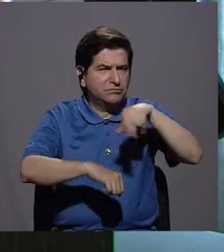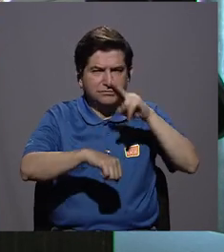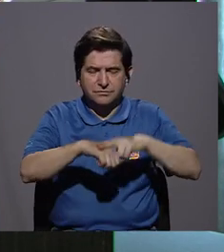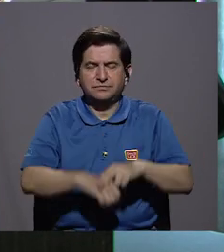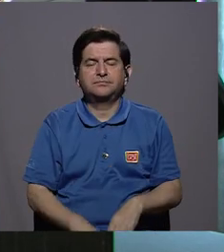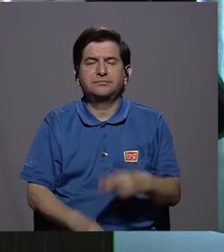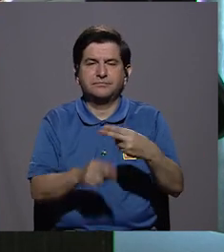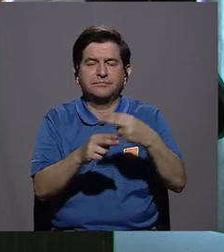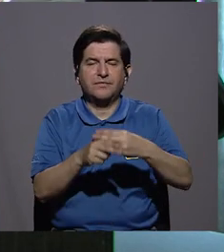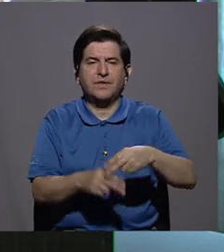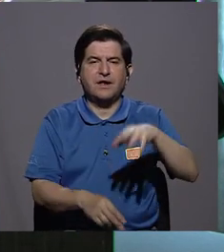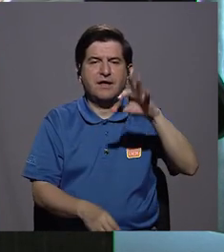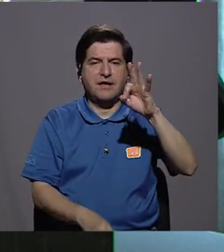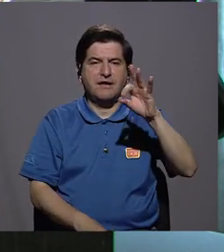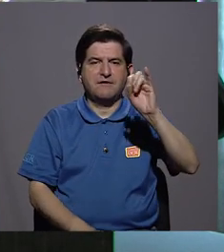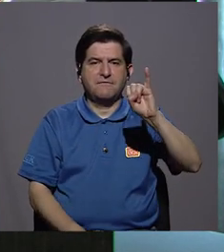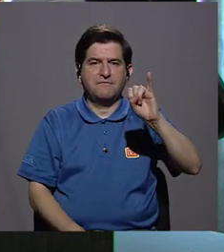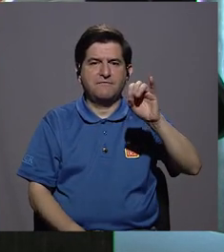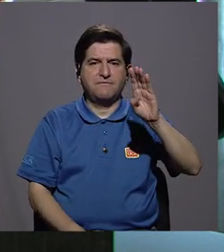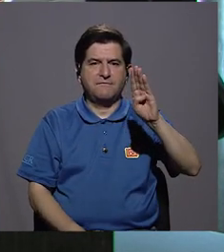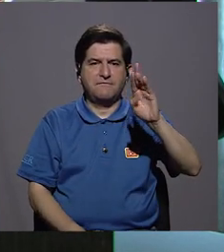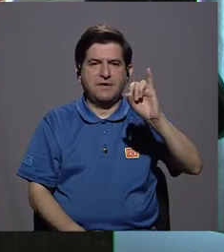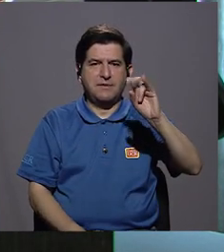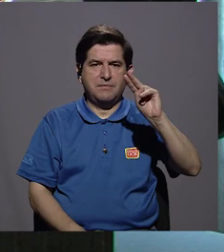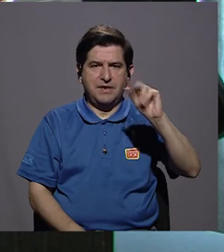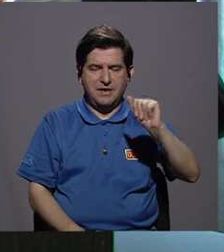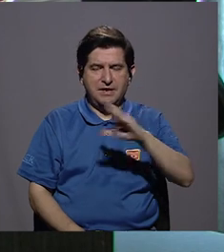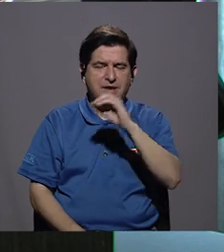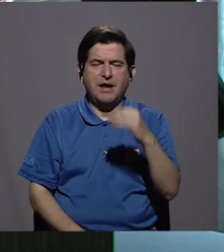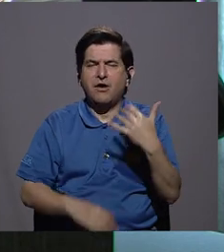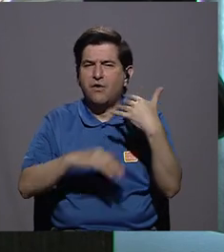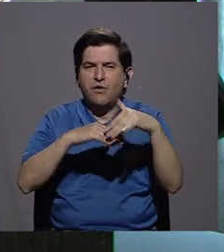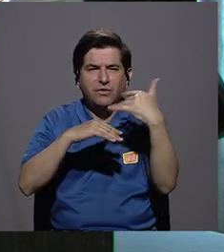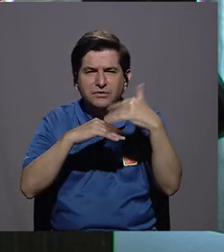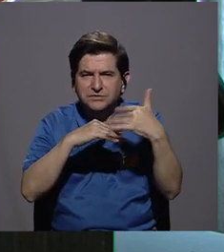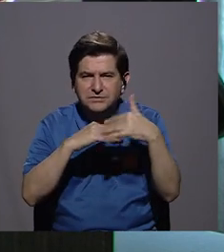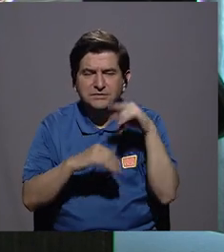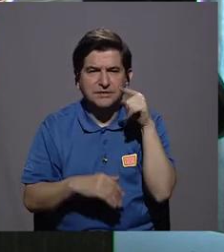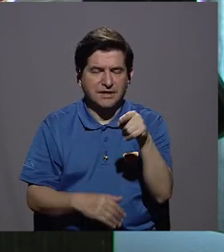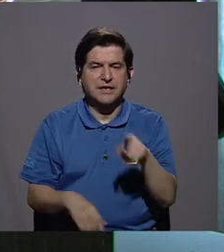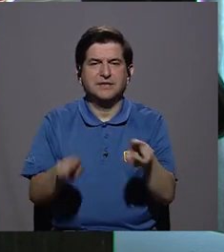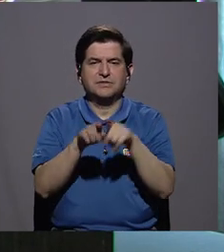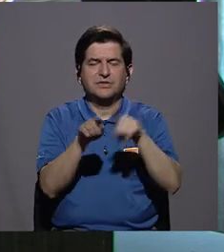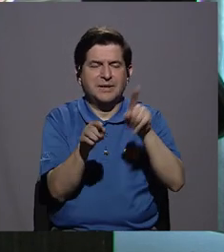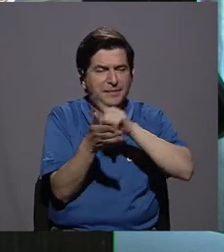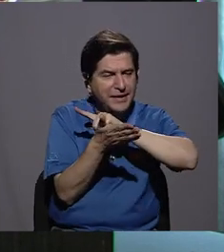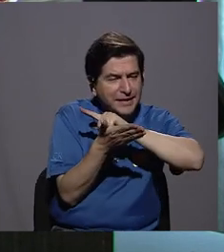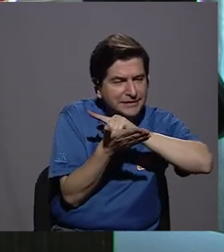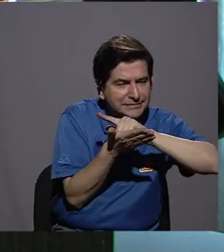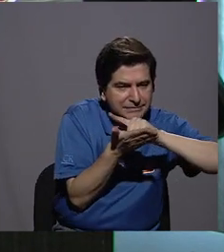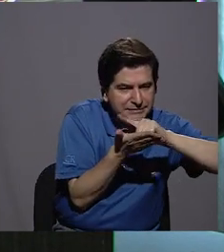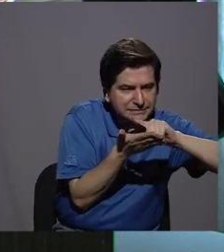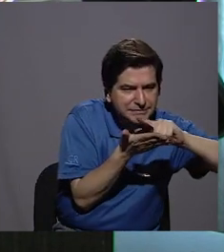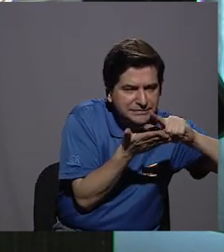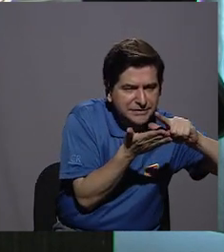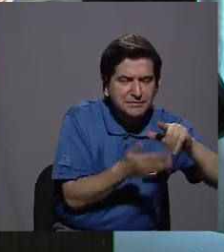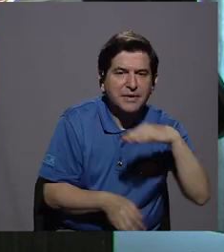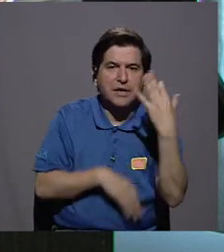fibrina, y también sangre, restos de piel, y que esto hay que limpiar y que hay que